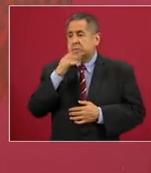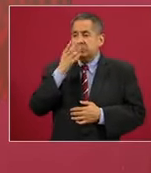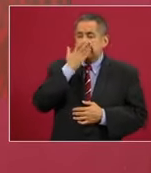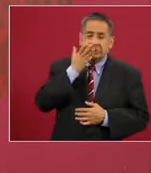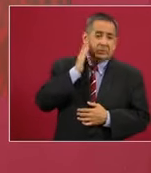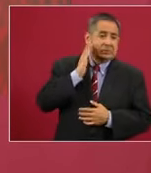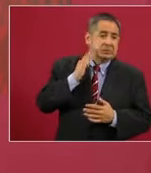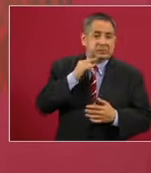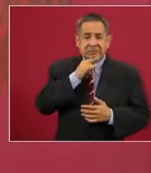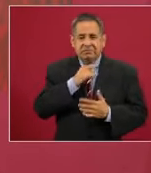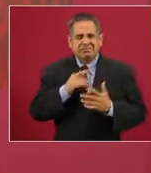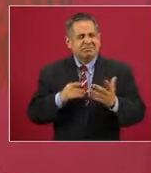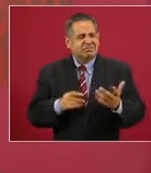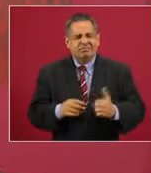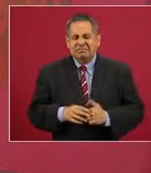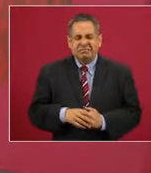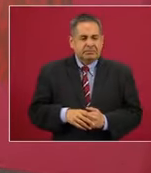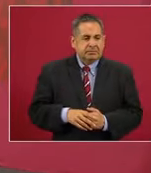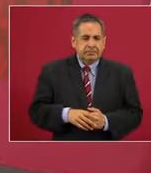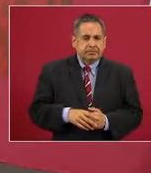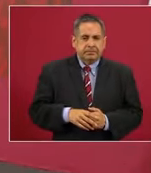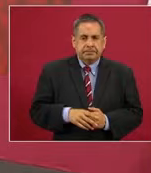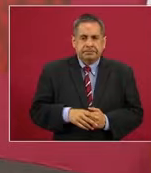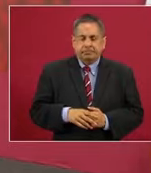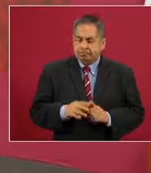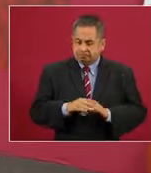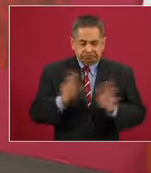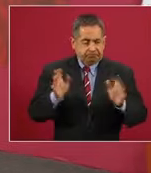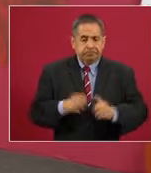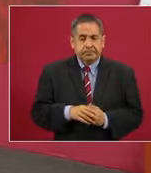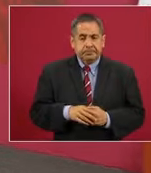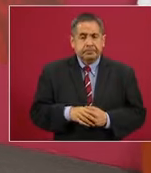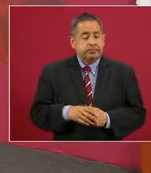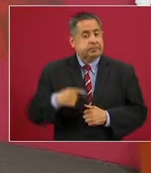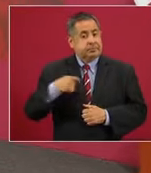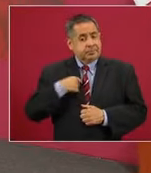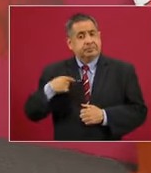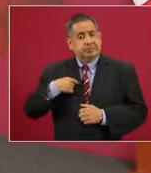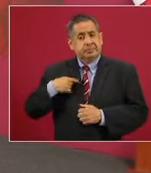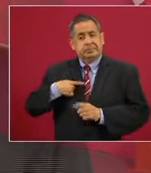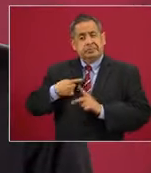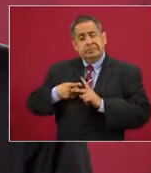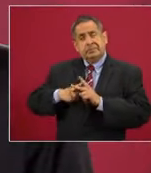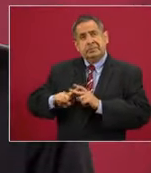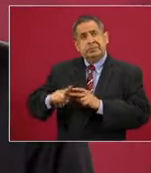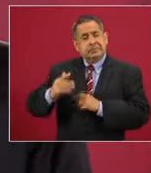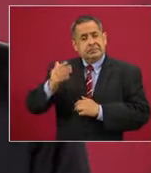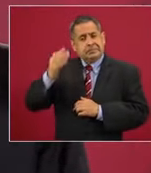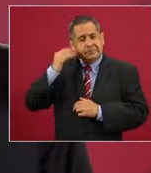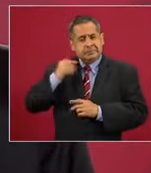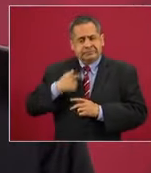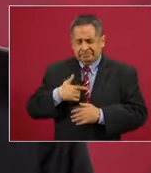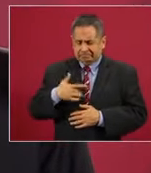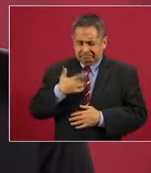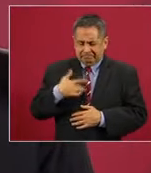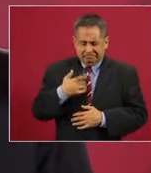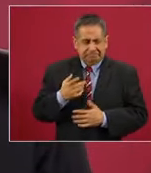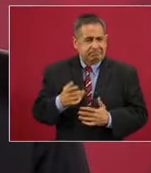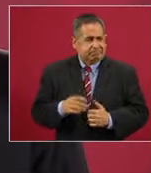Entonces, yo empecé a sentir